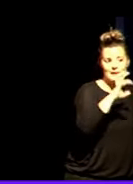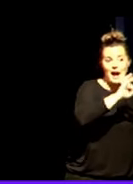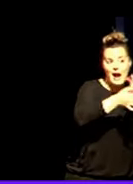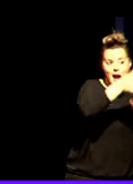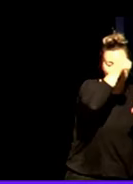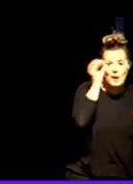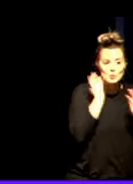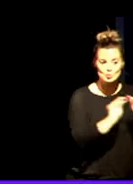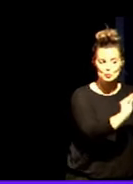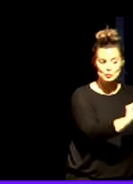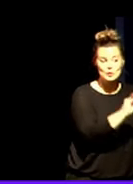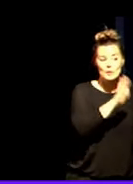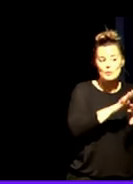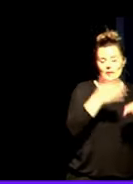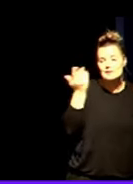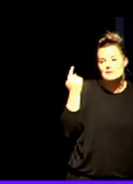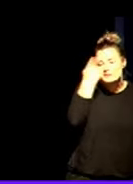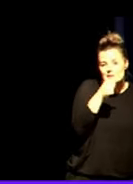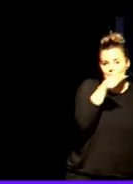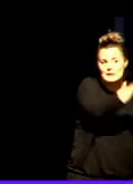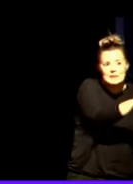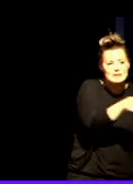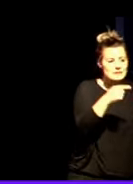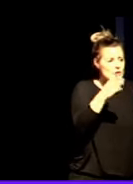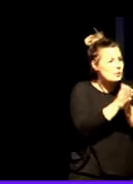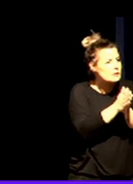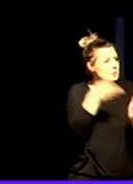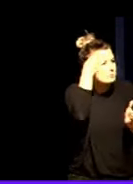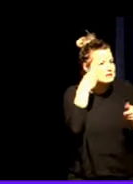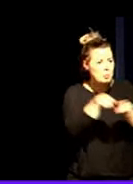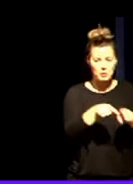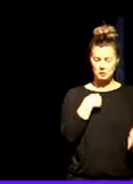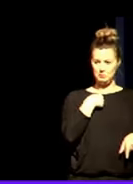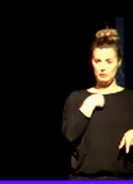compañera es la única persona que va a pensar que no está loco o que no está loca.